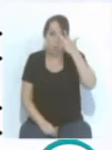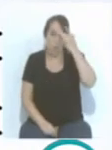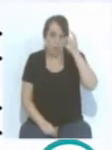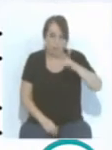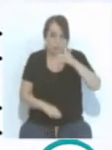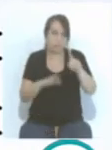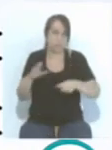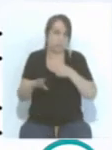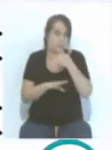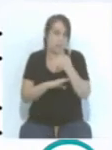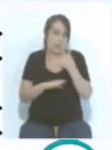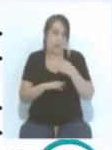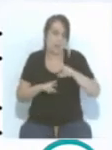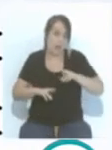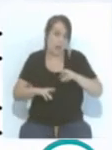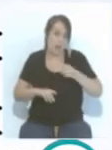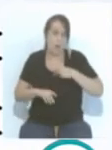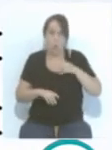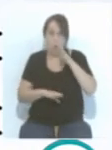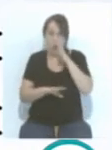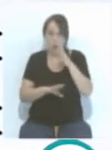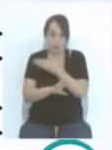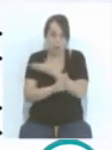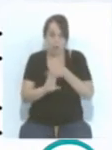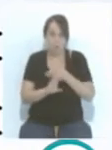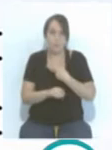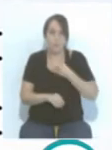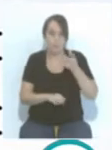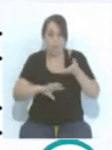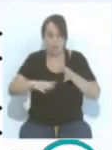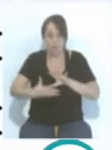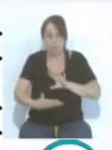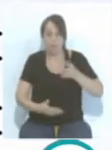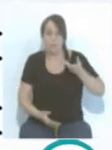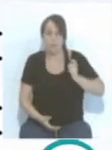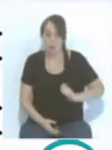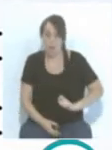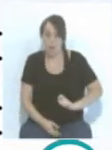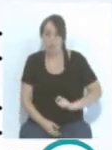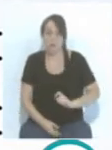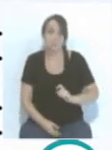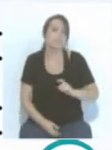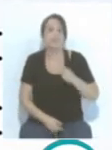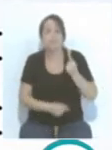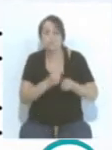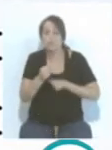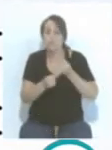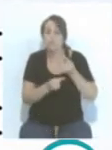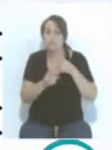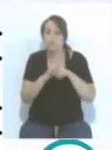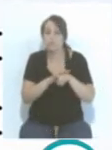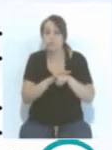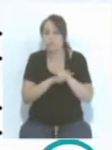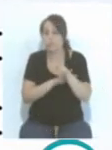esperanza, igual que el club en estos cuatro años, ido profesionalizándose. Y es un, cada vez más, y es